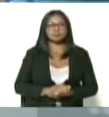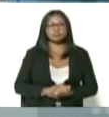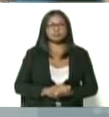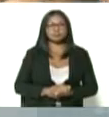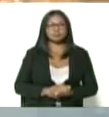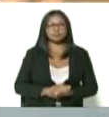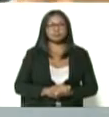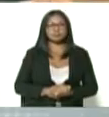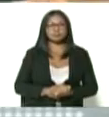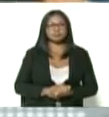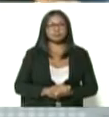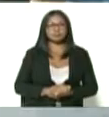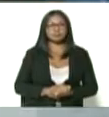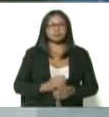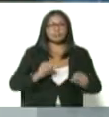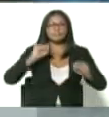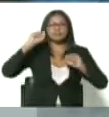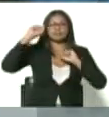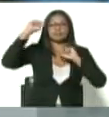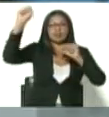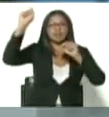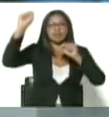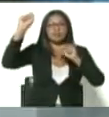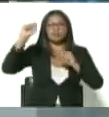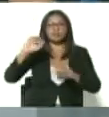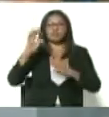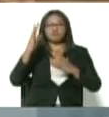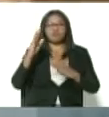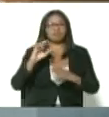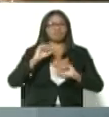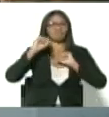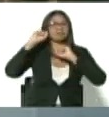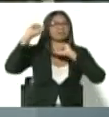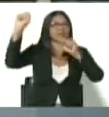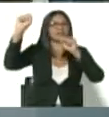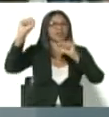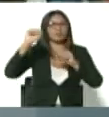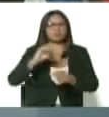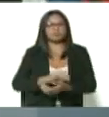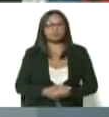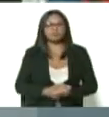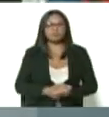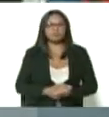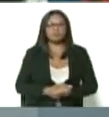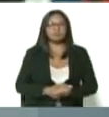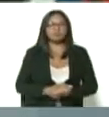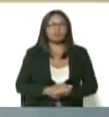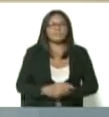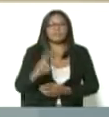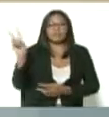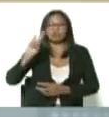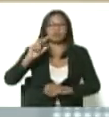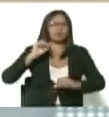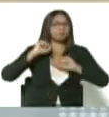venceremos venceremos sin duda venceremos Venezuela vencerá